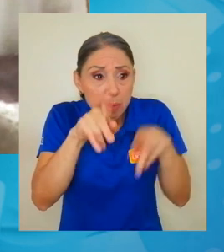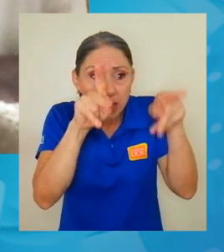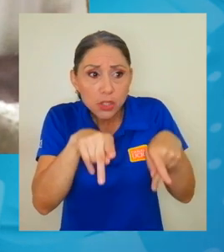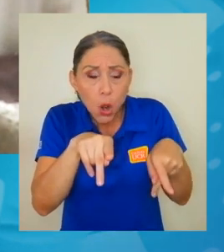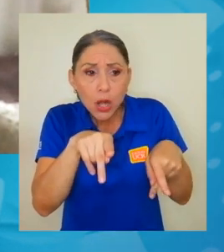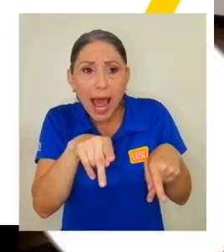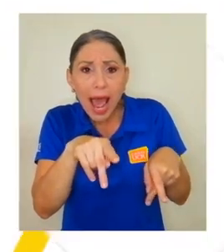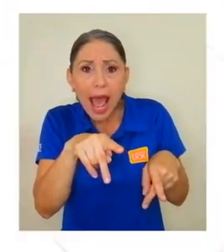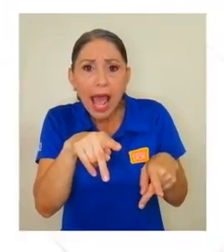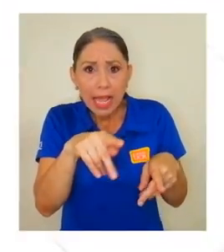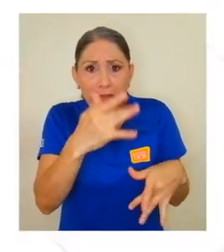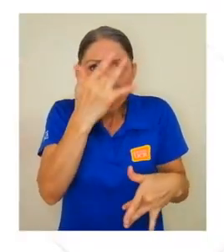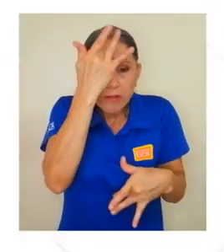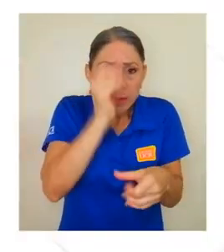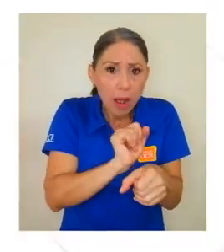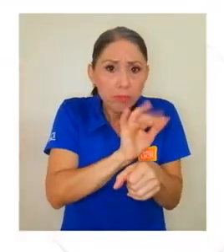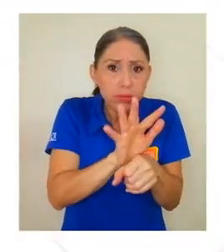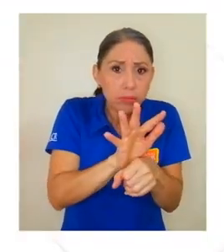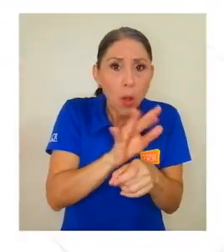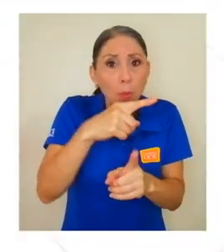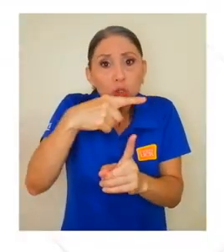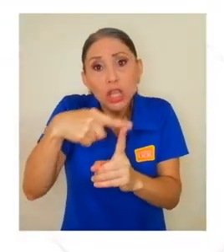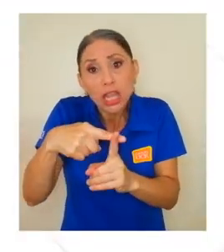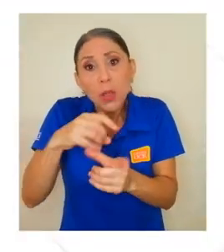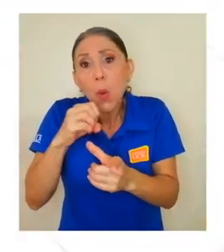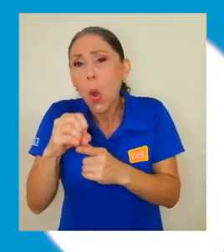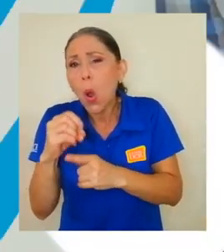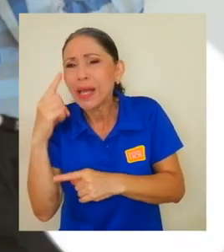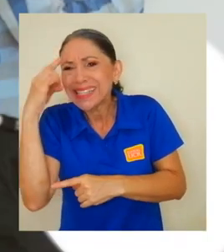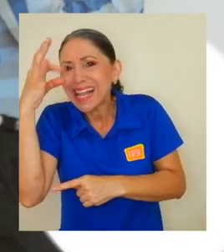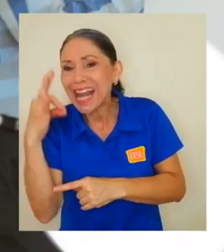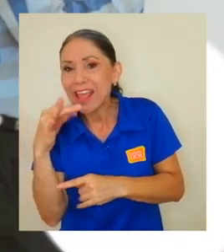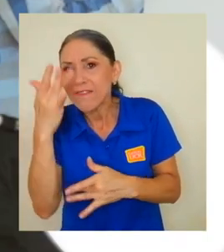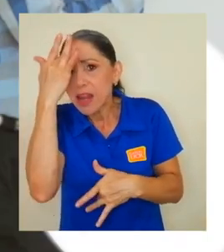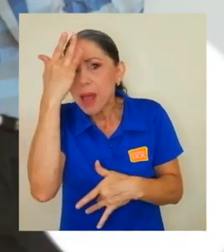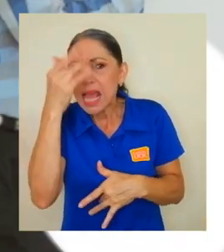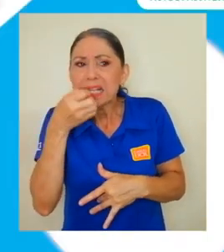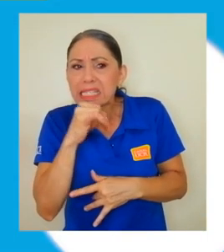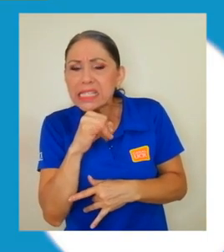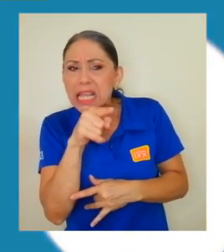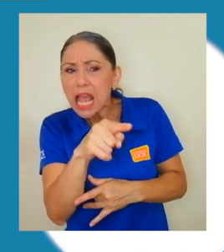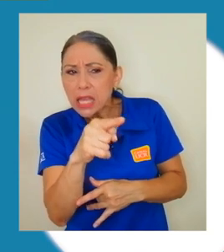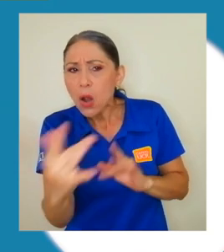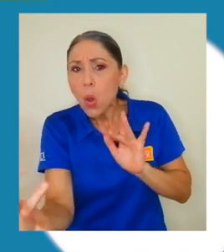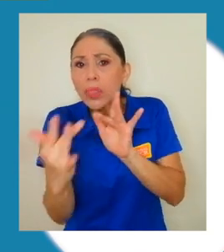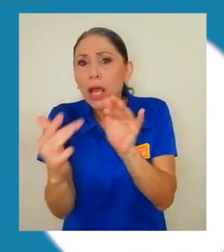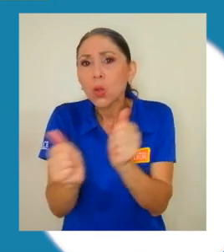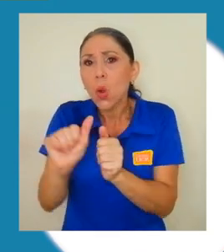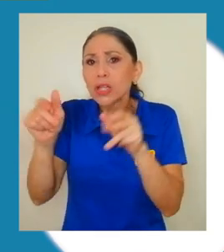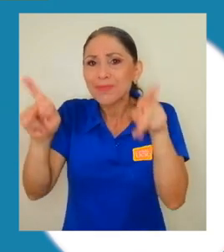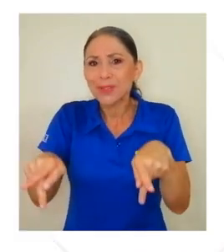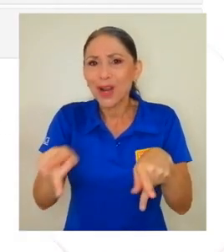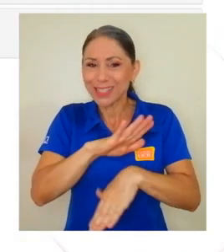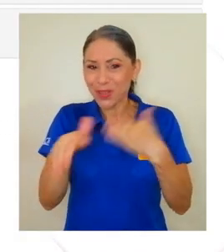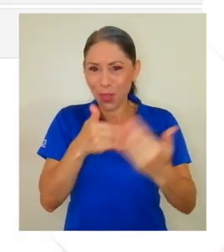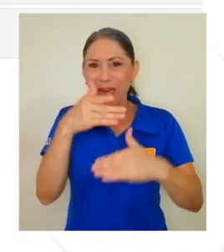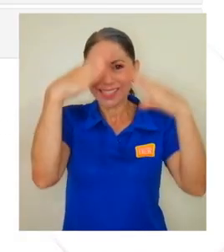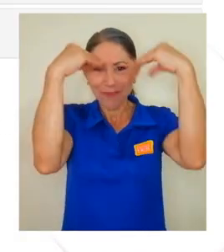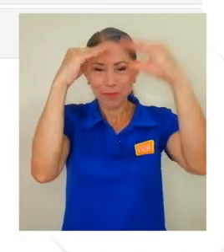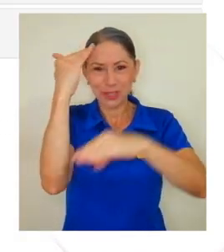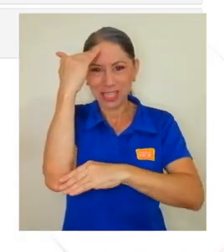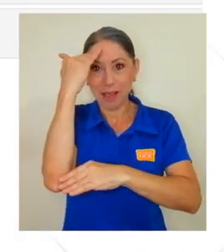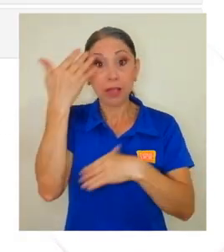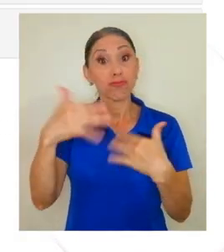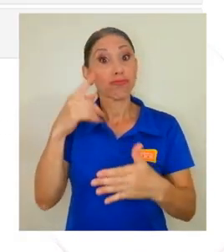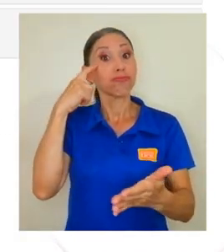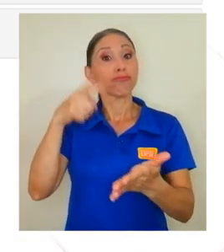o sospechoso tuvo contacto con otras personas. Esa fue la razón por la cual nos dieron el reconocimiento destacado. Adicionalmente